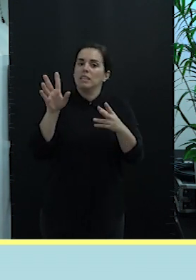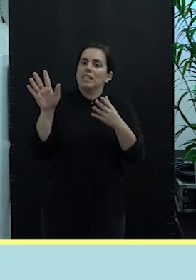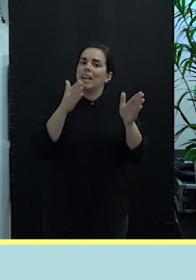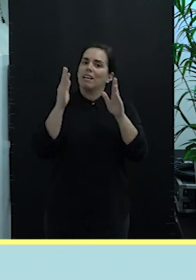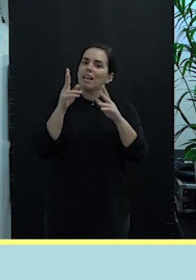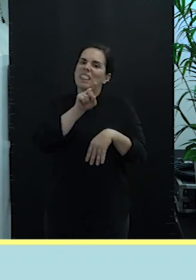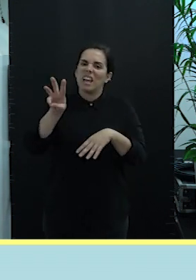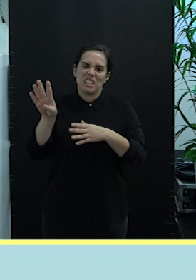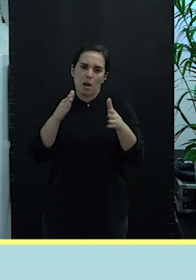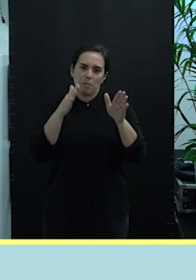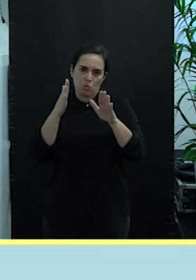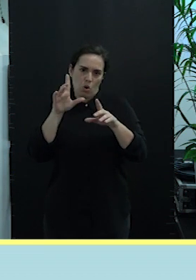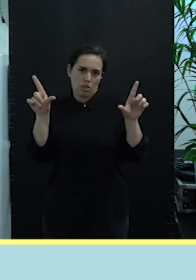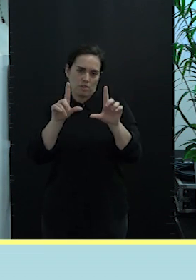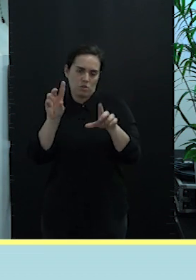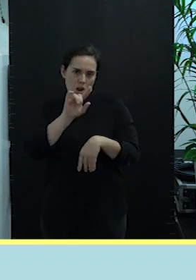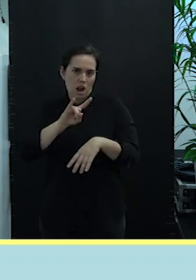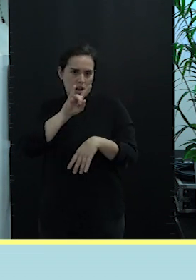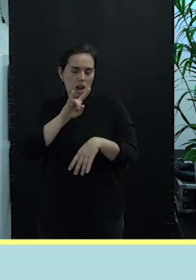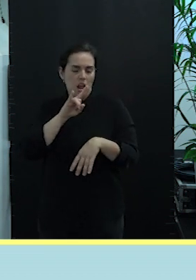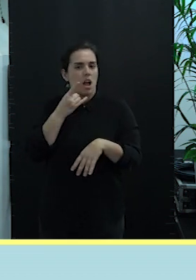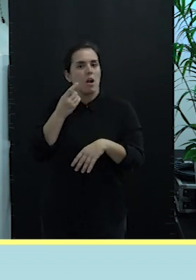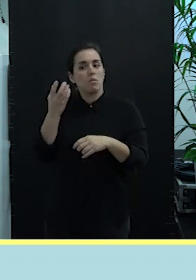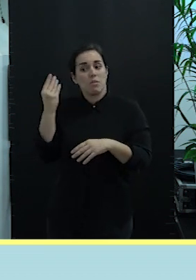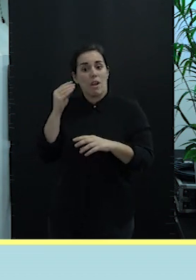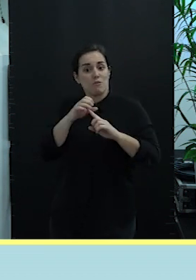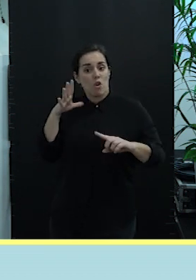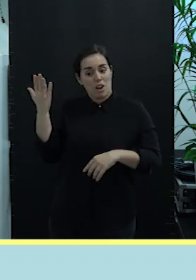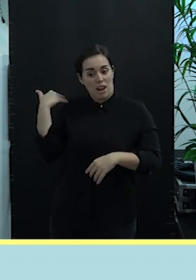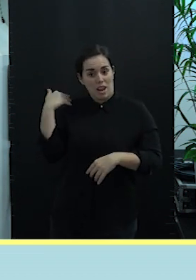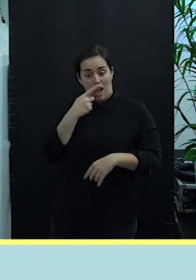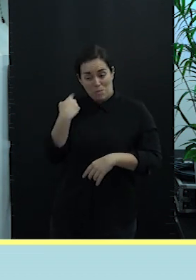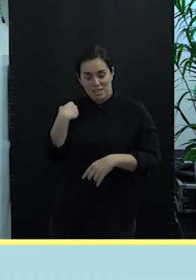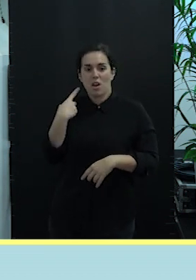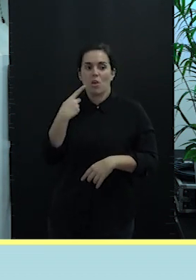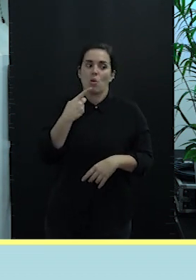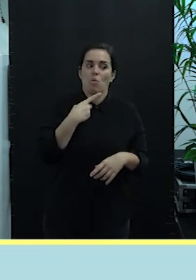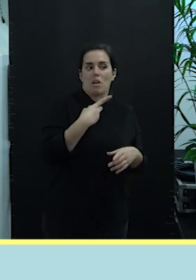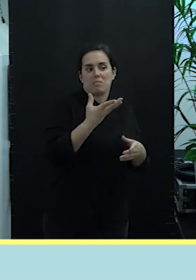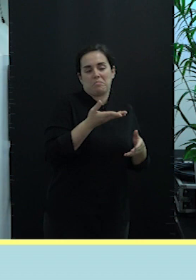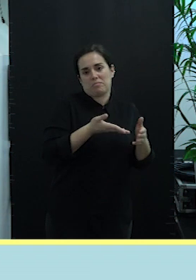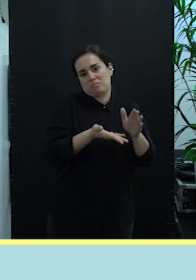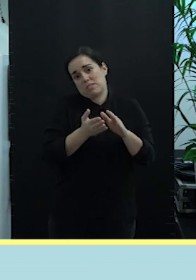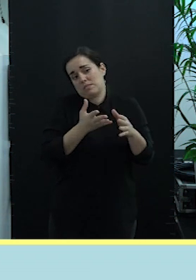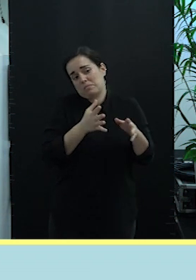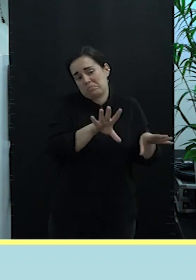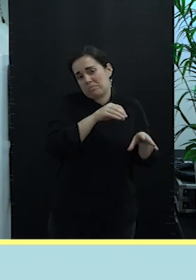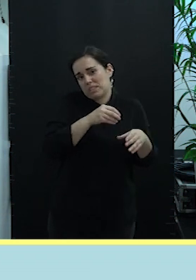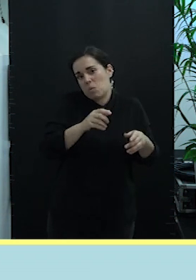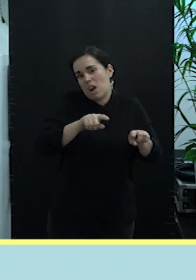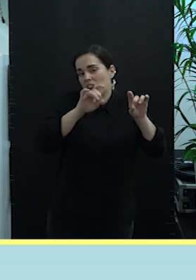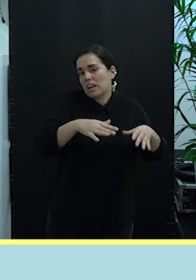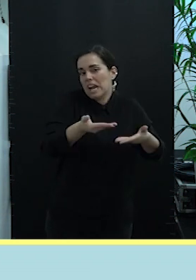Canaria y muchos de los que asistieron en el foro el año pasado se los llevaron a casa de regalo. Bien, eso es un poco la